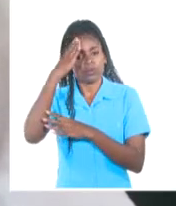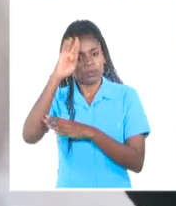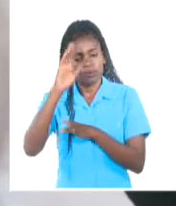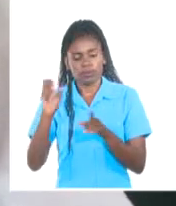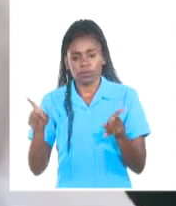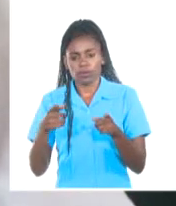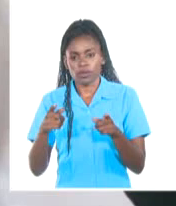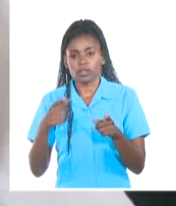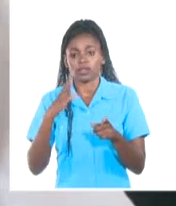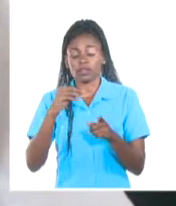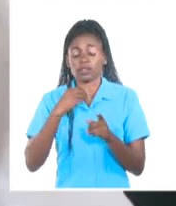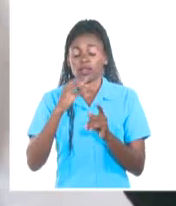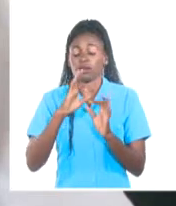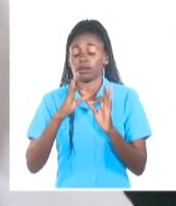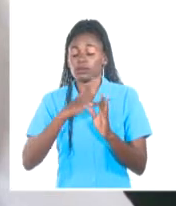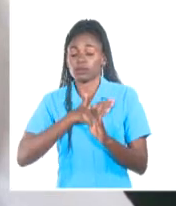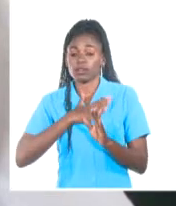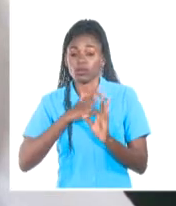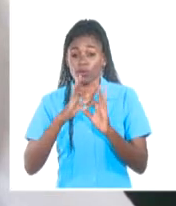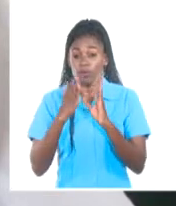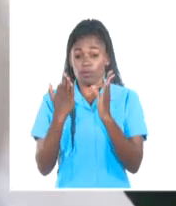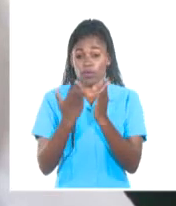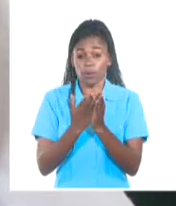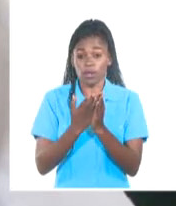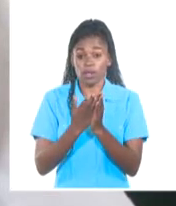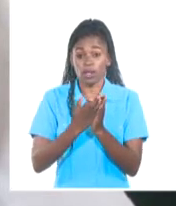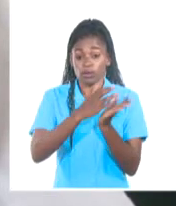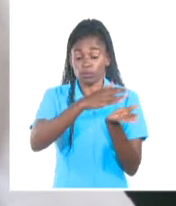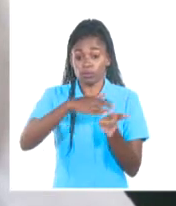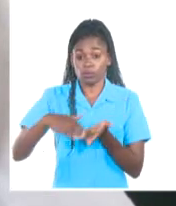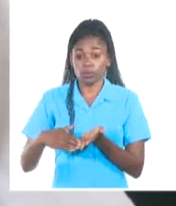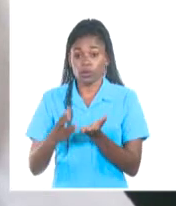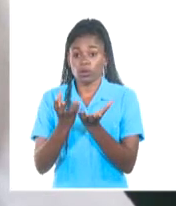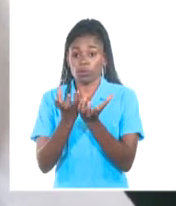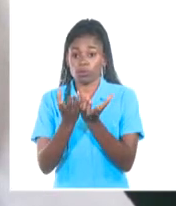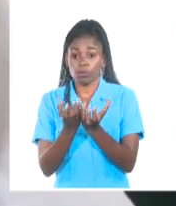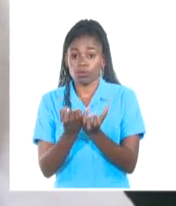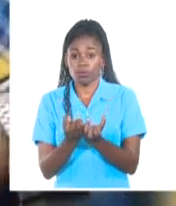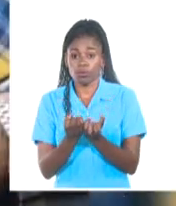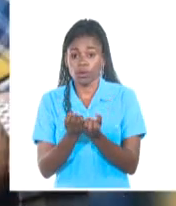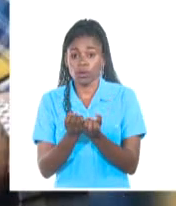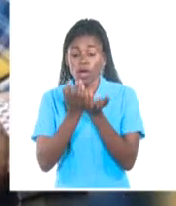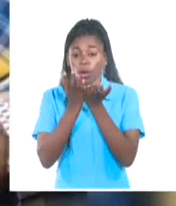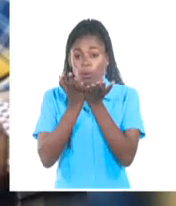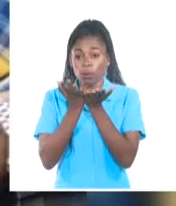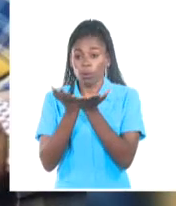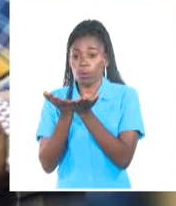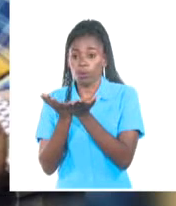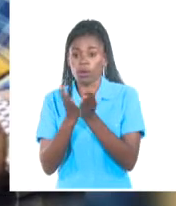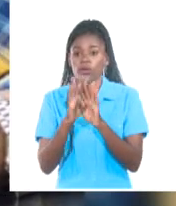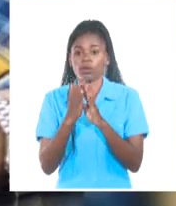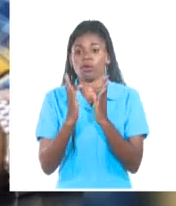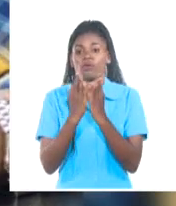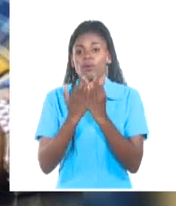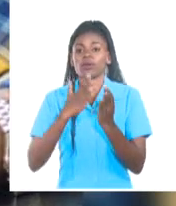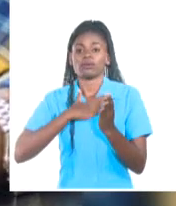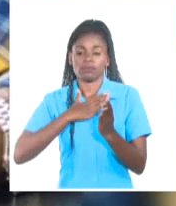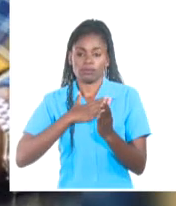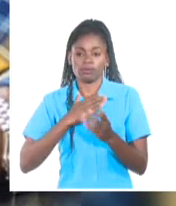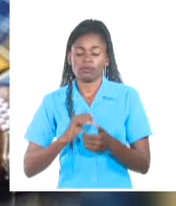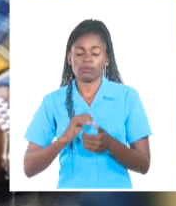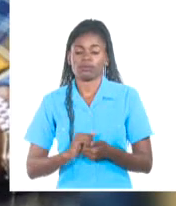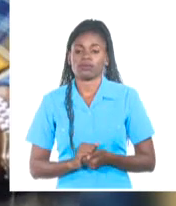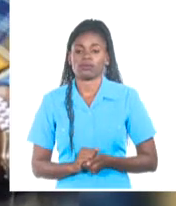decisión familiar su cadáver será cremado y en las próximas horas se ofrecerán detalles del homenaje que le rendirán los artistas y las instituciones